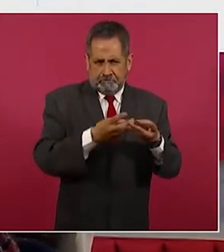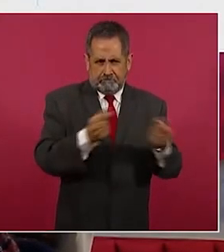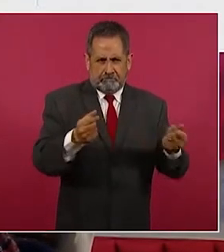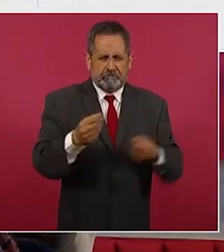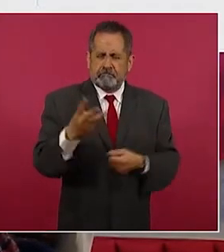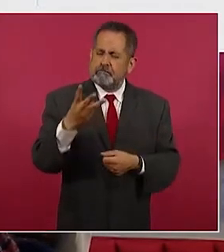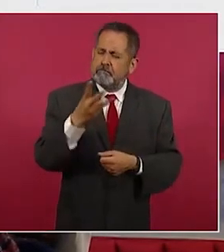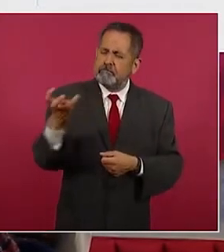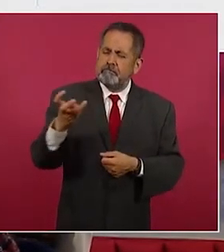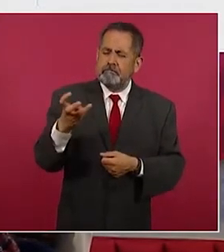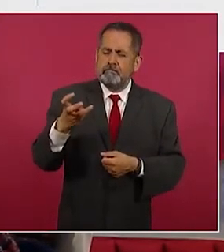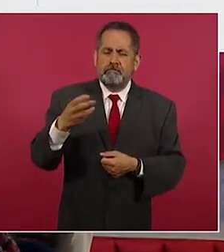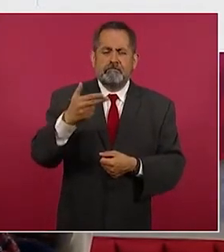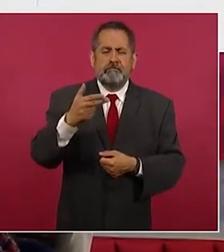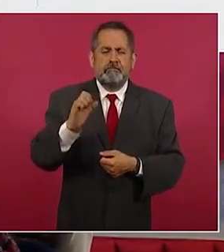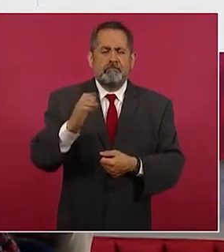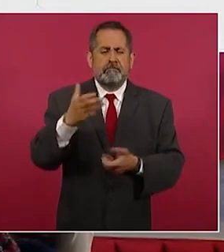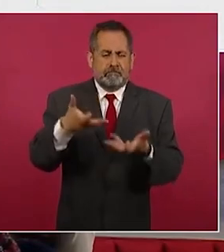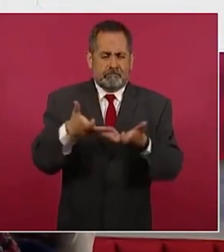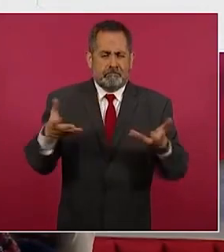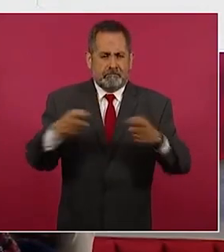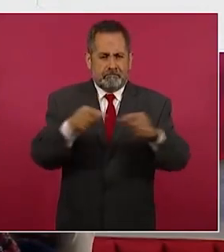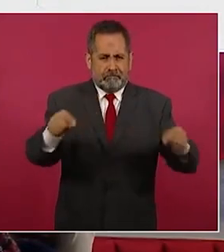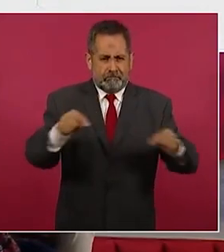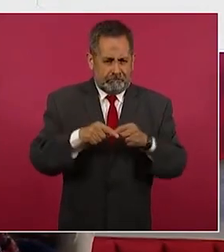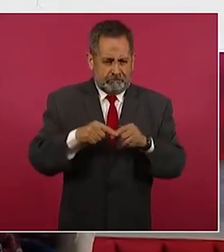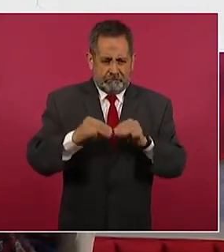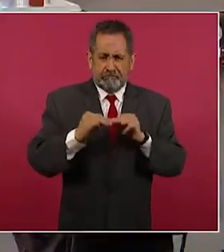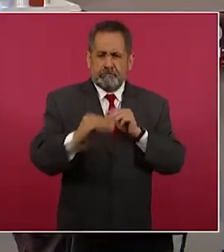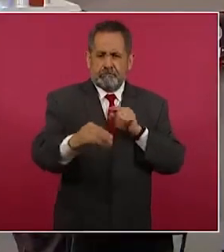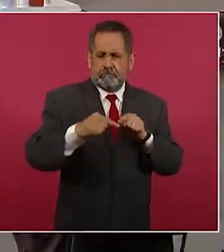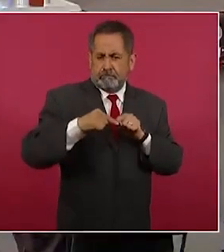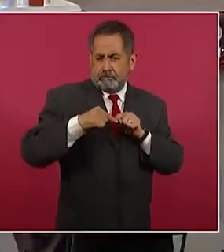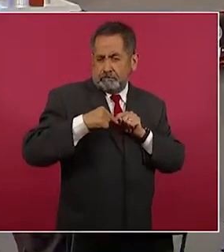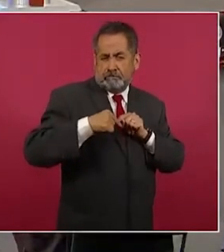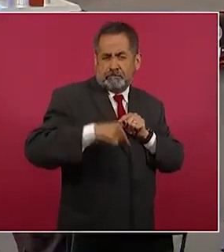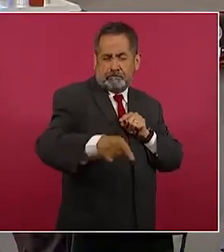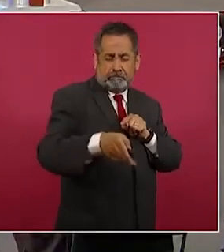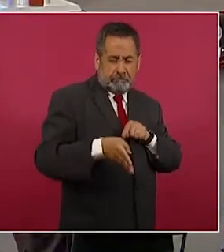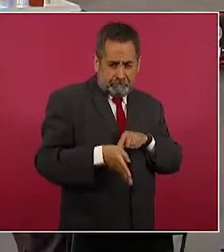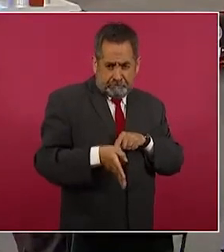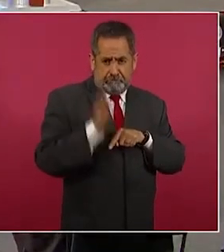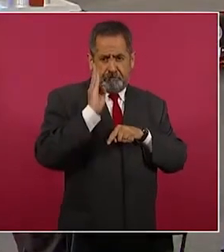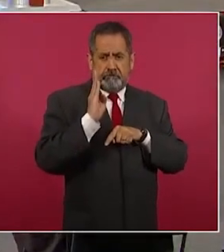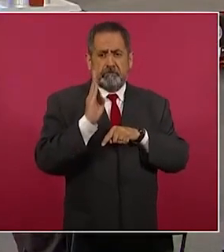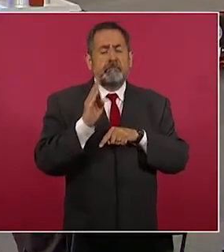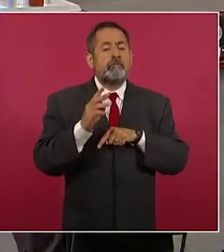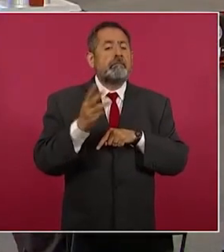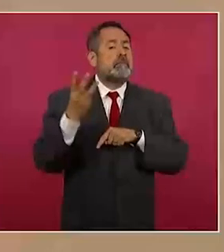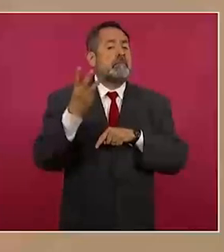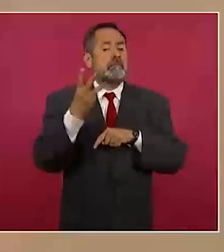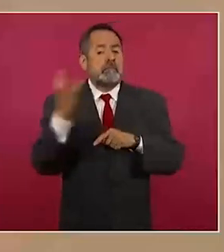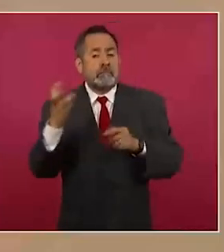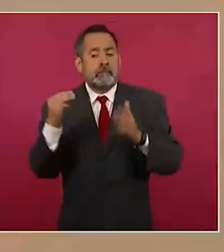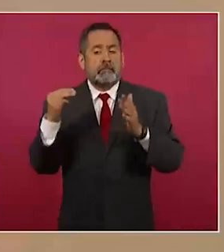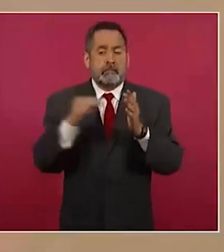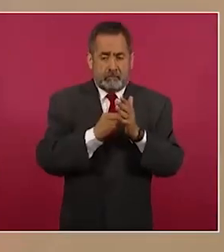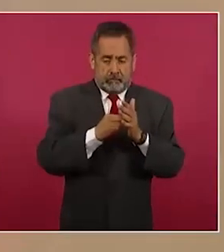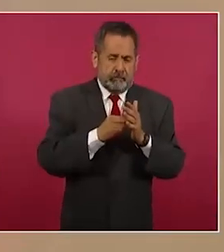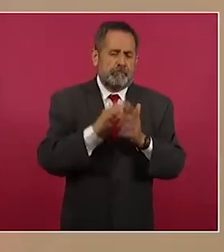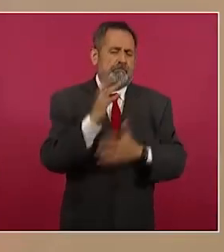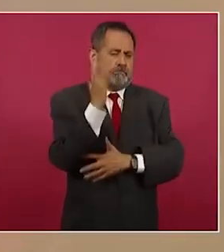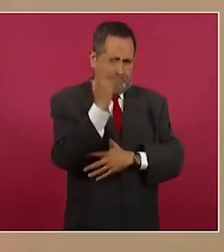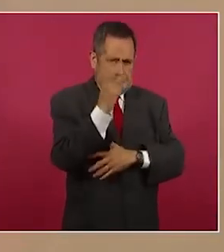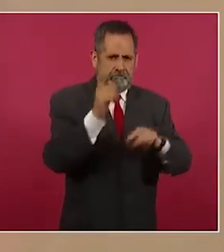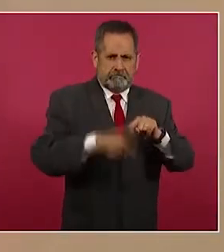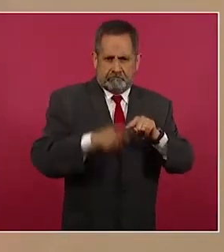hectáreas, ¿verdad? De 300 hectáreas porque son metros lineales, pero estamos hablando sólo de 300 mil árboles. Y